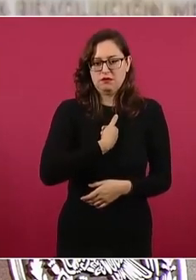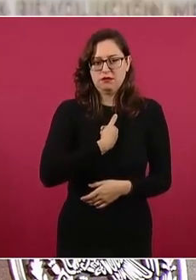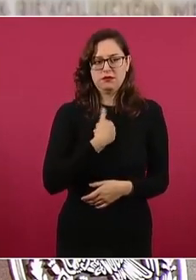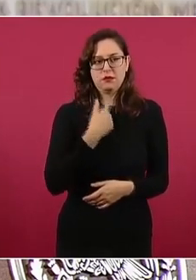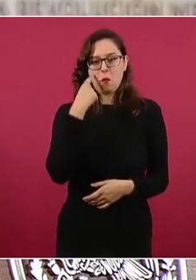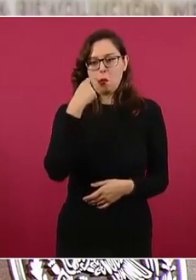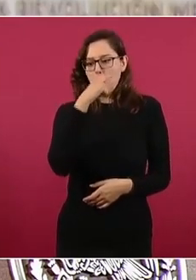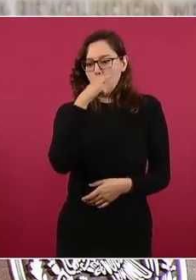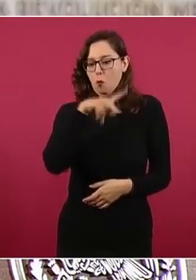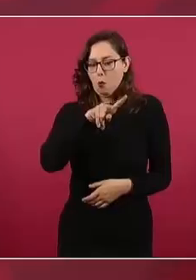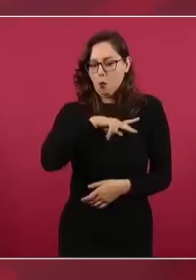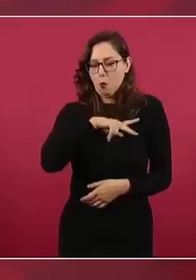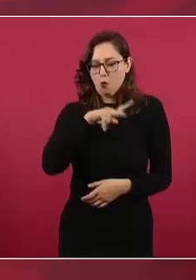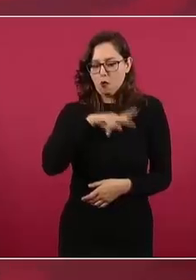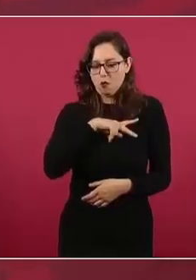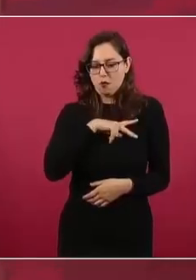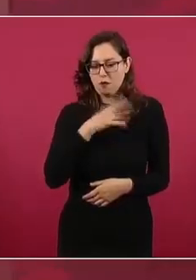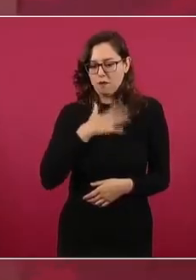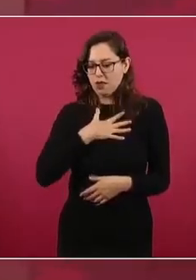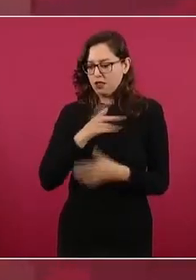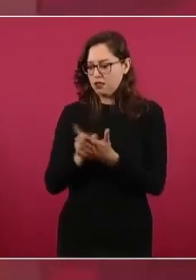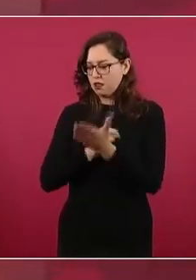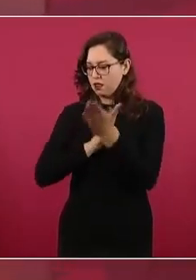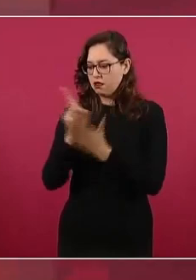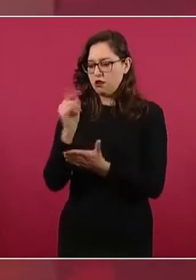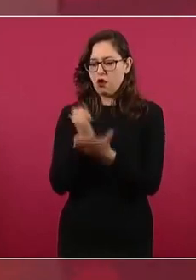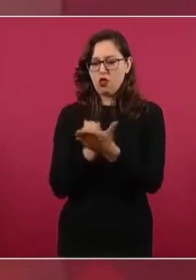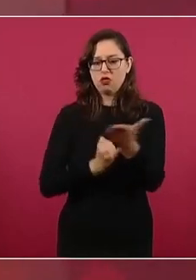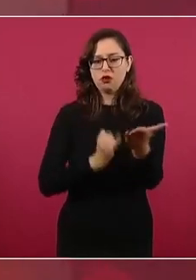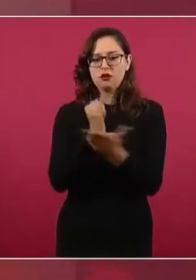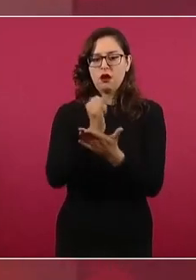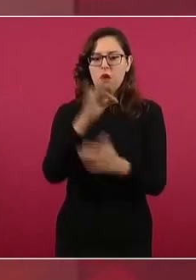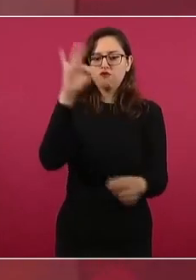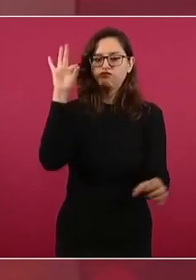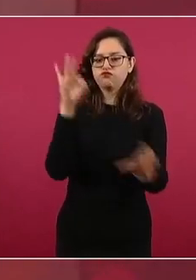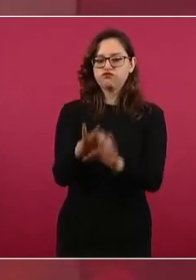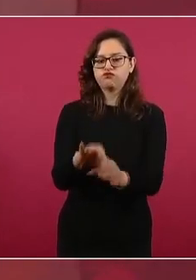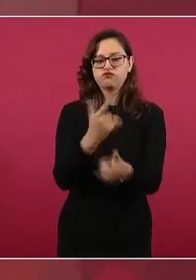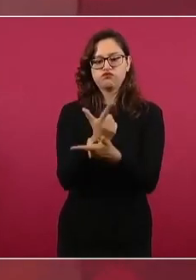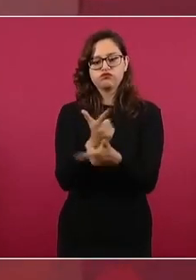ciudadanos, no ciudadanos imaginarios.